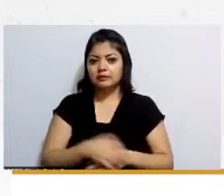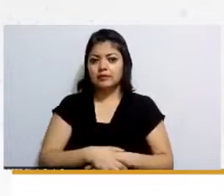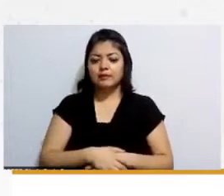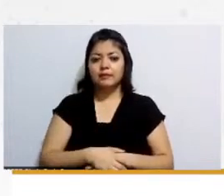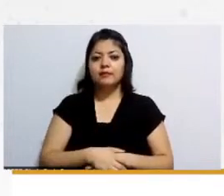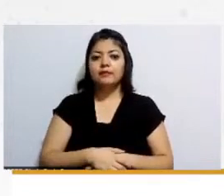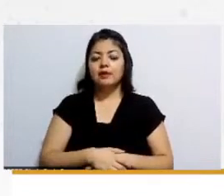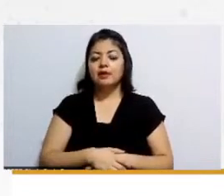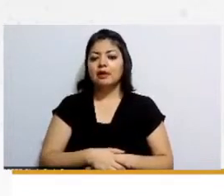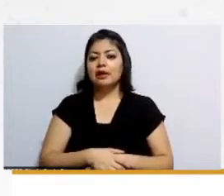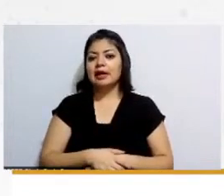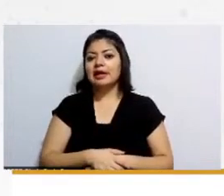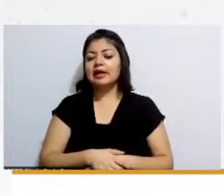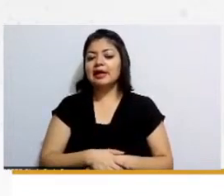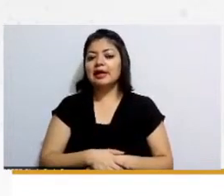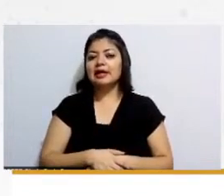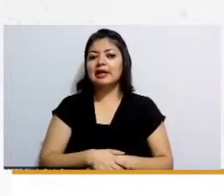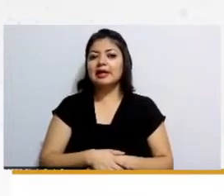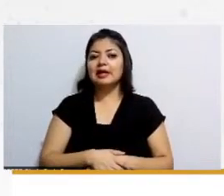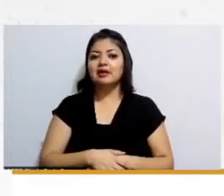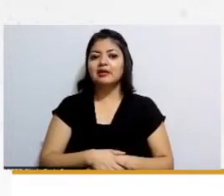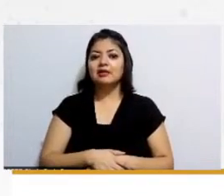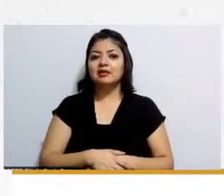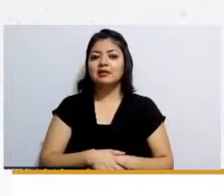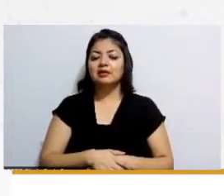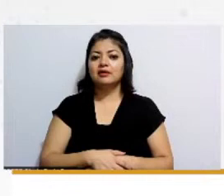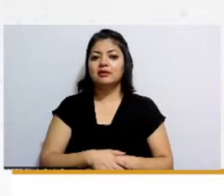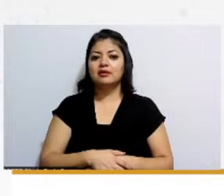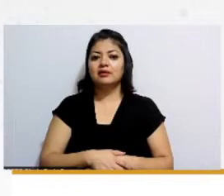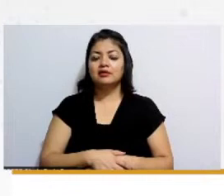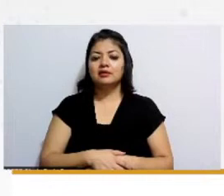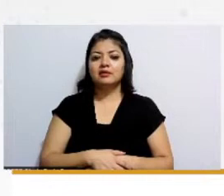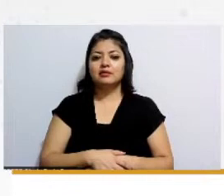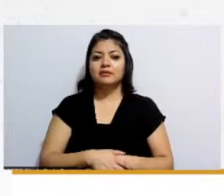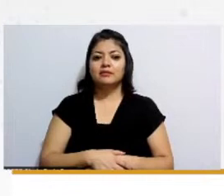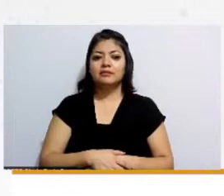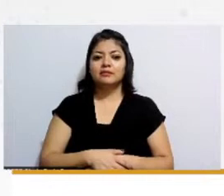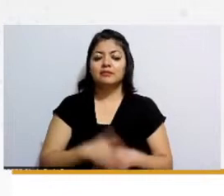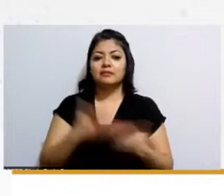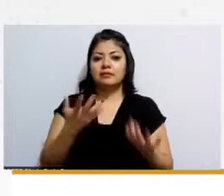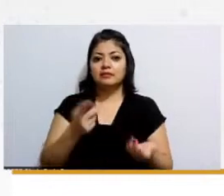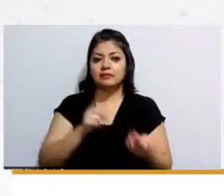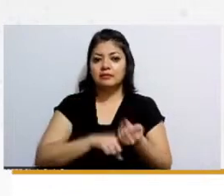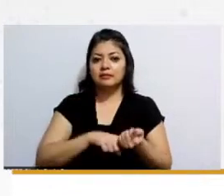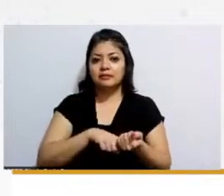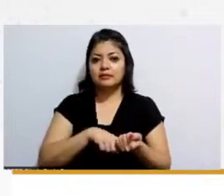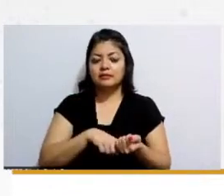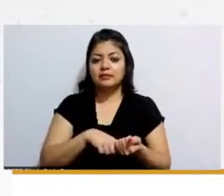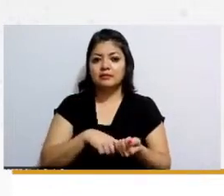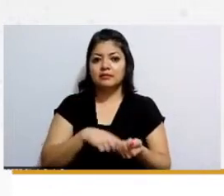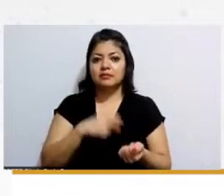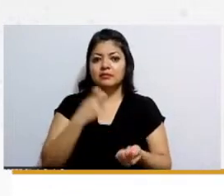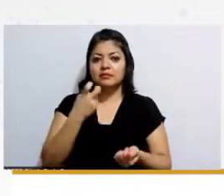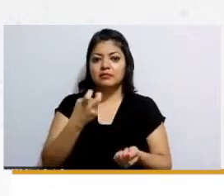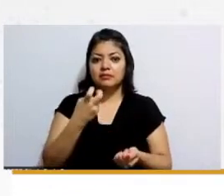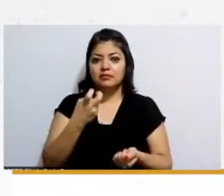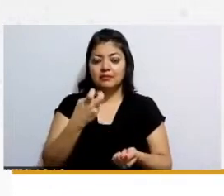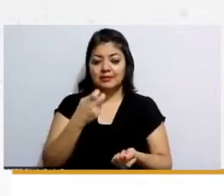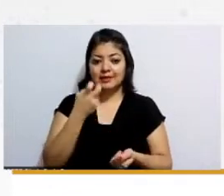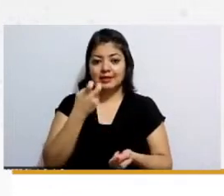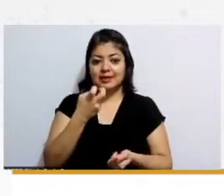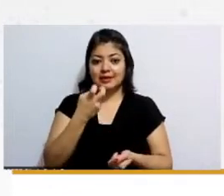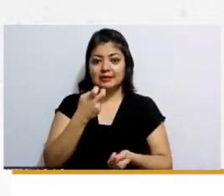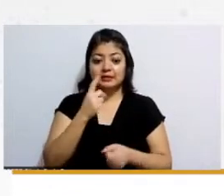cuando dice que en el artículo 4 de la constitución pues busca que hombres y mujeres sean tratados por igual frente a la ley entonces aquí